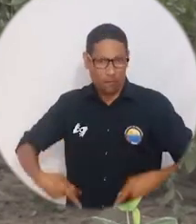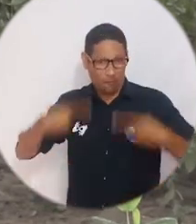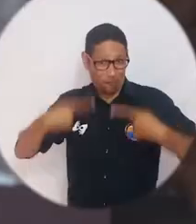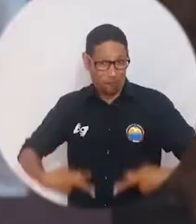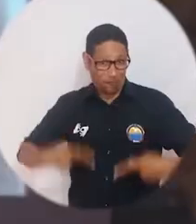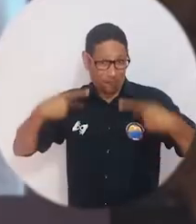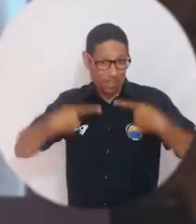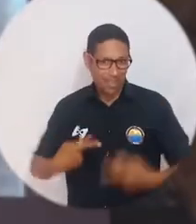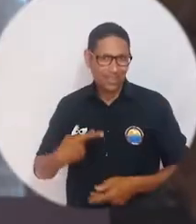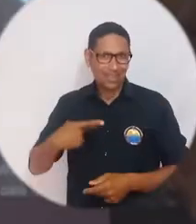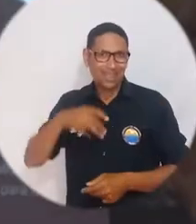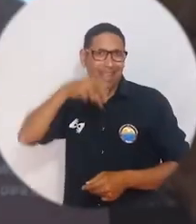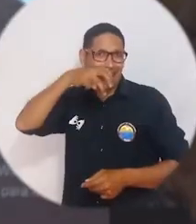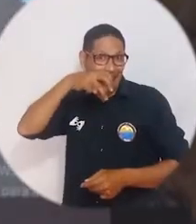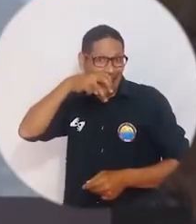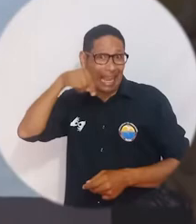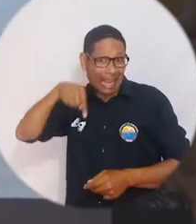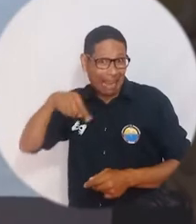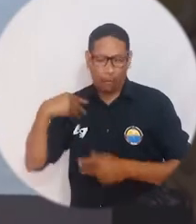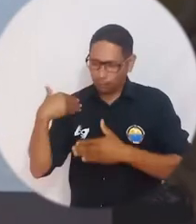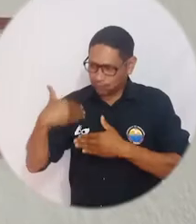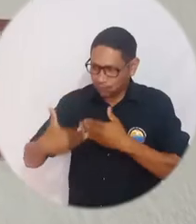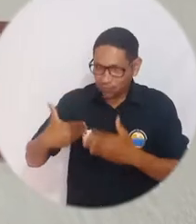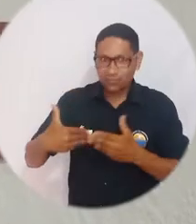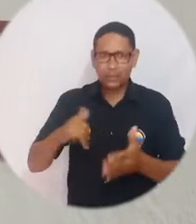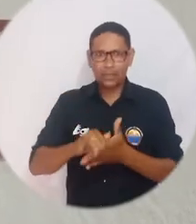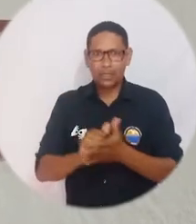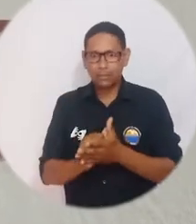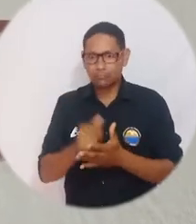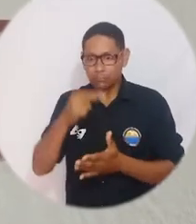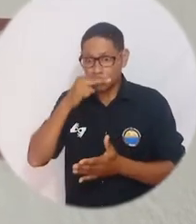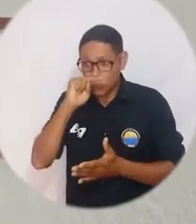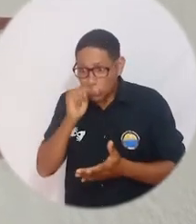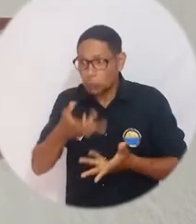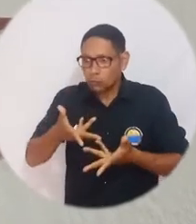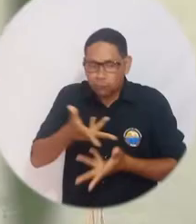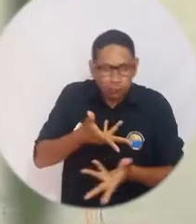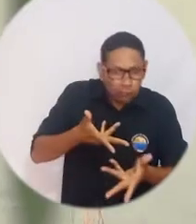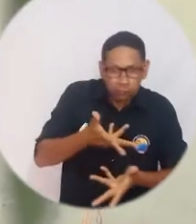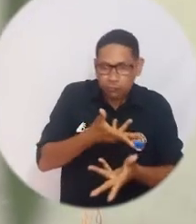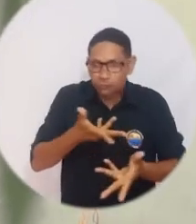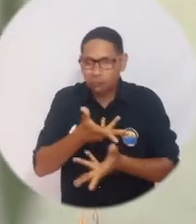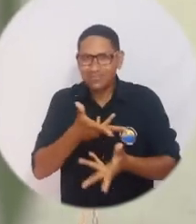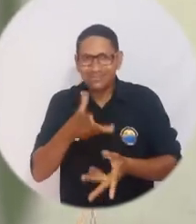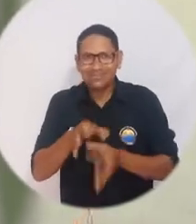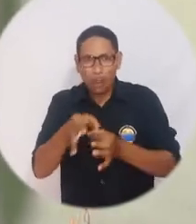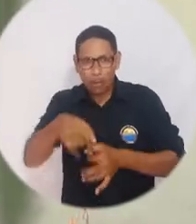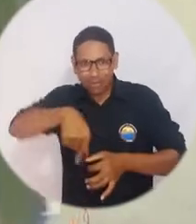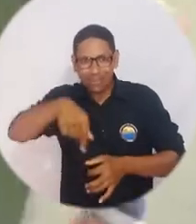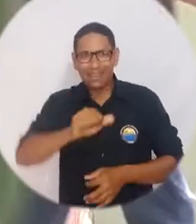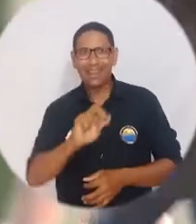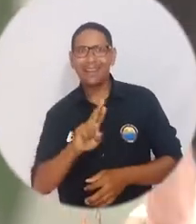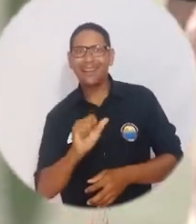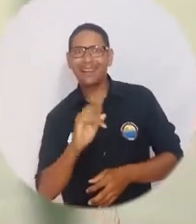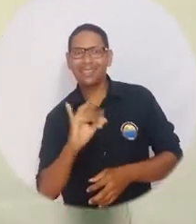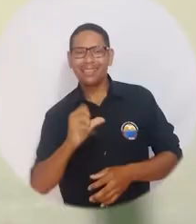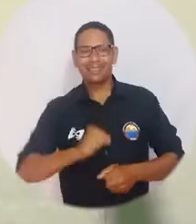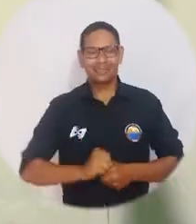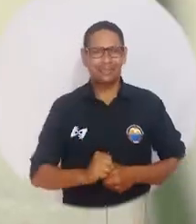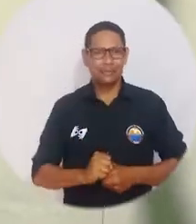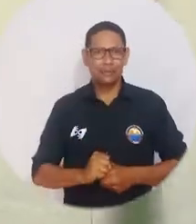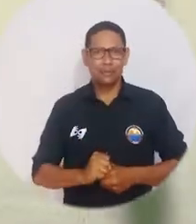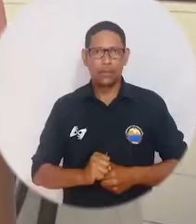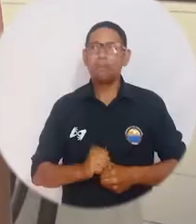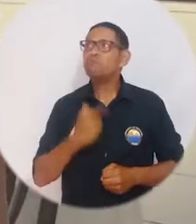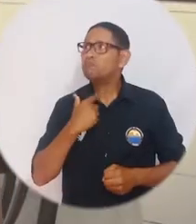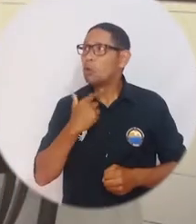de la vida y obra del maestro Gabriel García Márquez con los niños y niñas de Aracataca